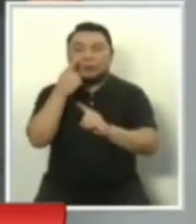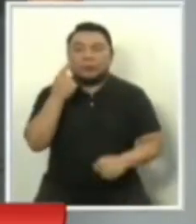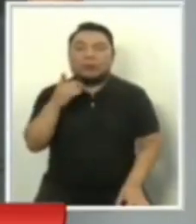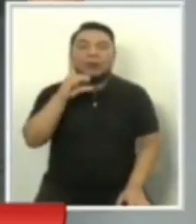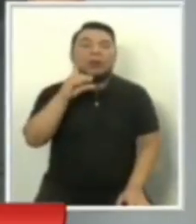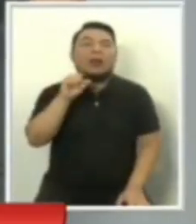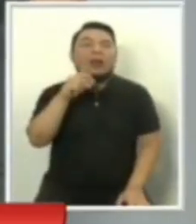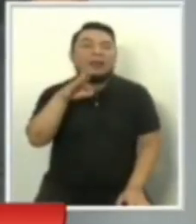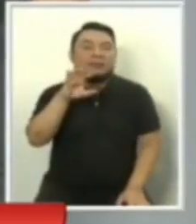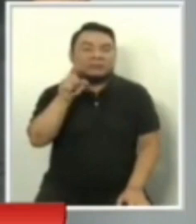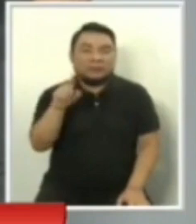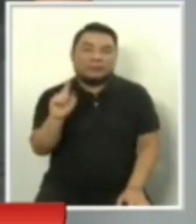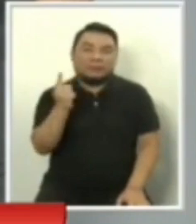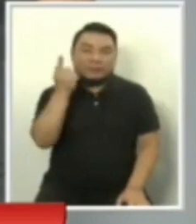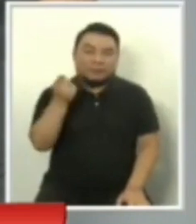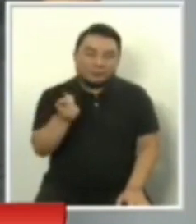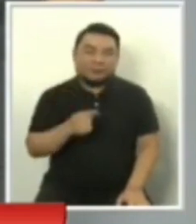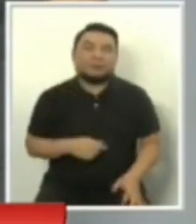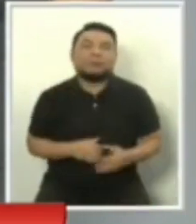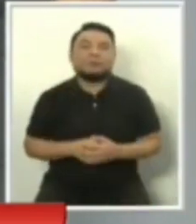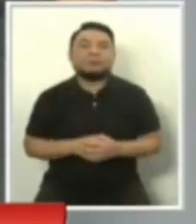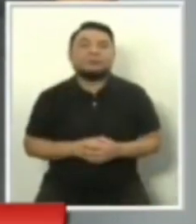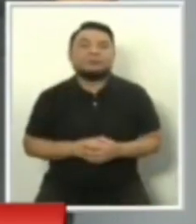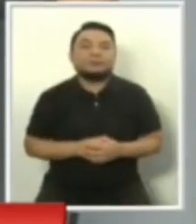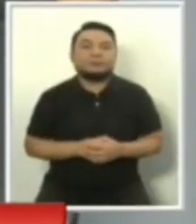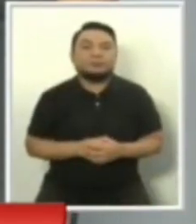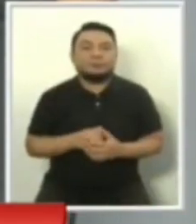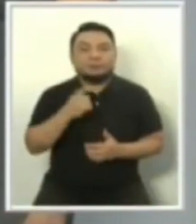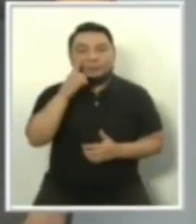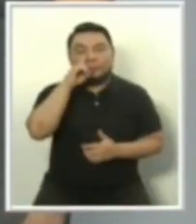ese bloque. De intervenciones finales.